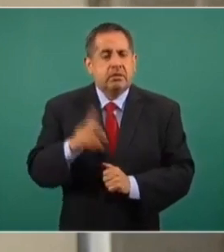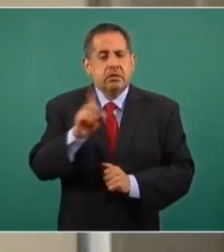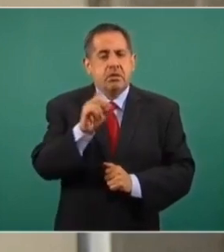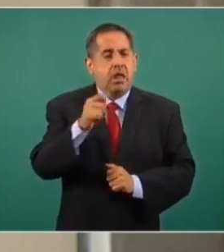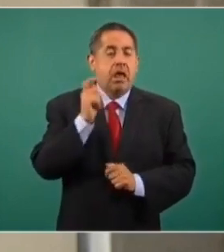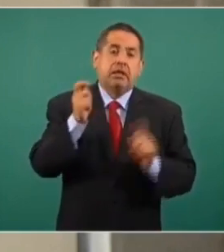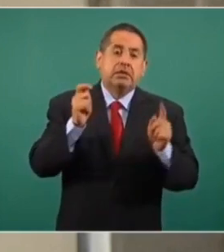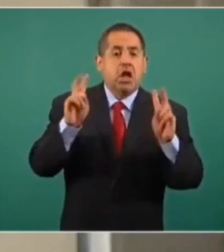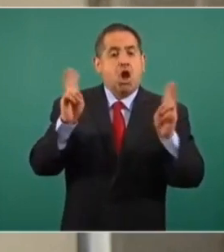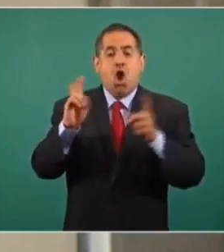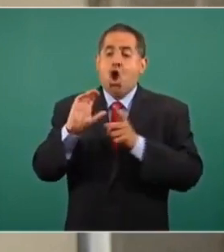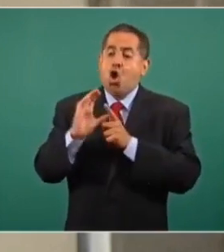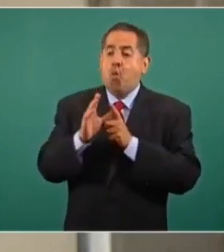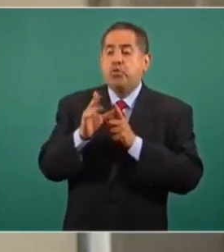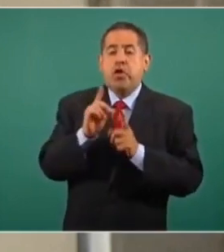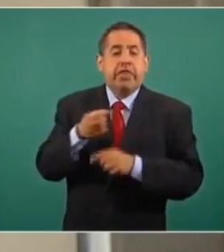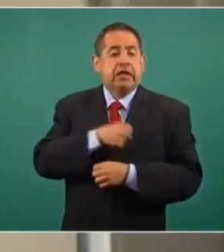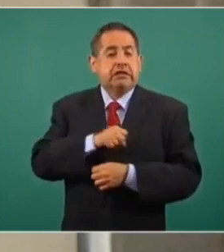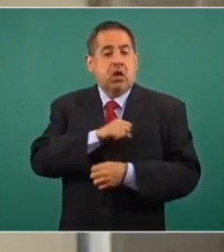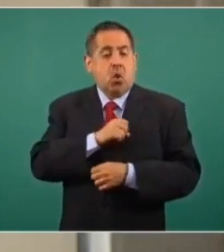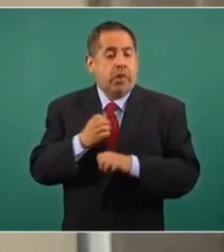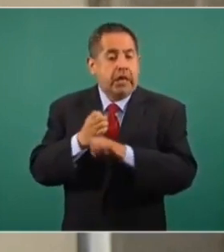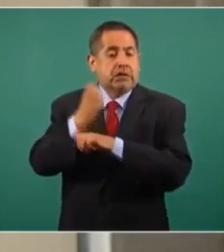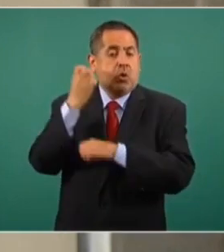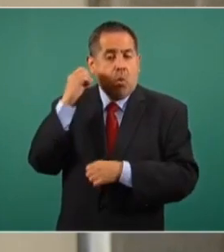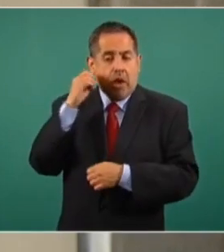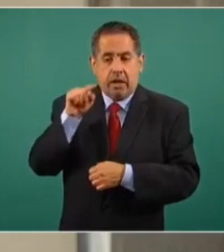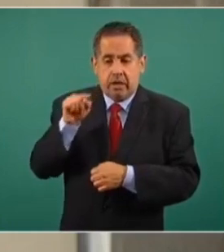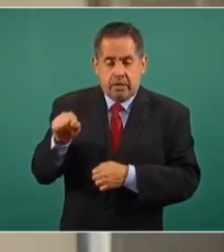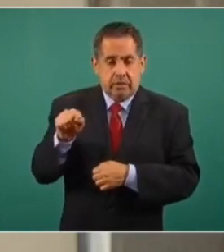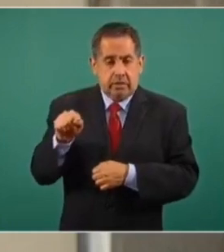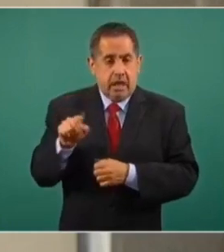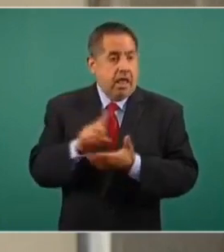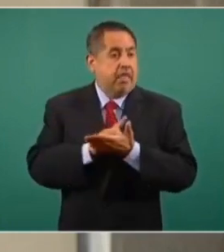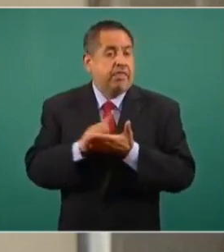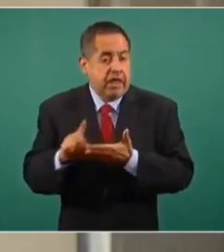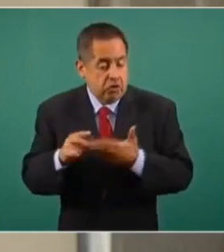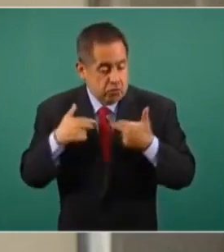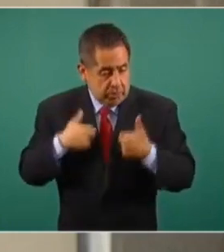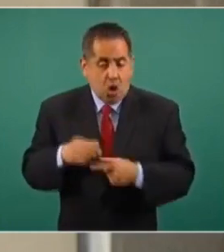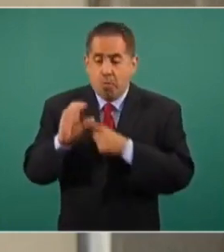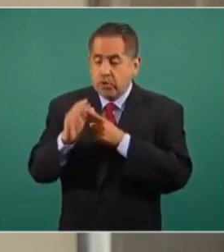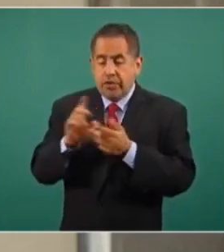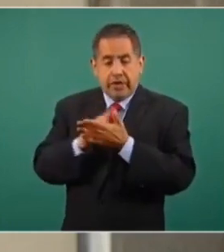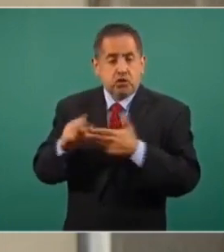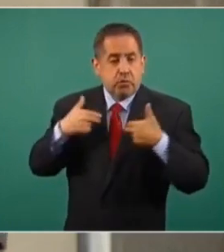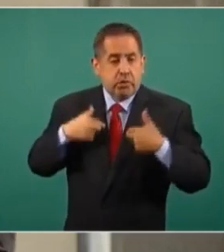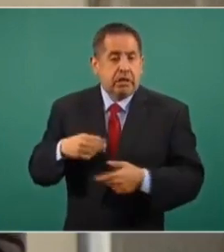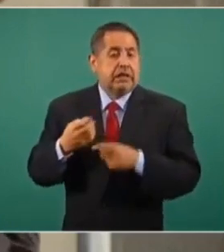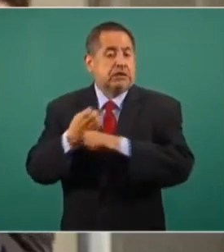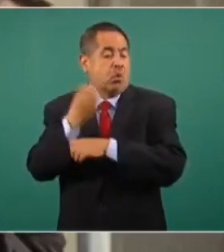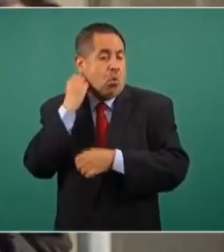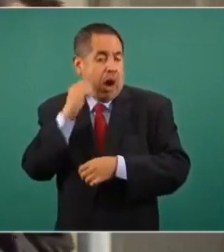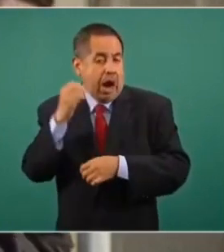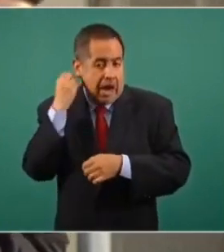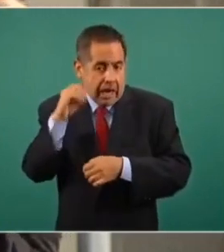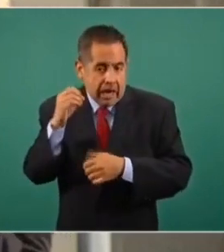comisión de salud del Estado de Oaxaca, derechos humanos, la Comisión de Derechos Humanos del Estado de Oaxaca